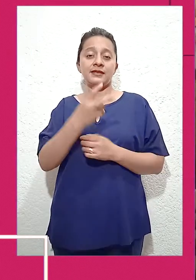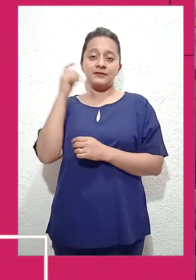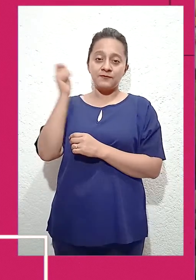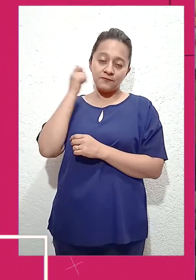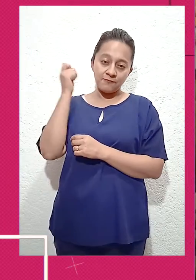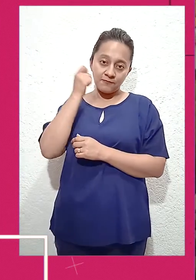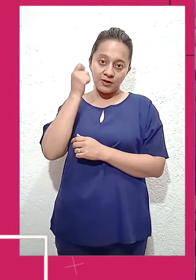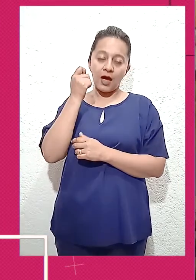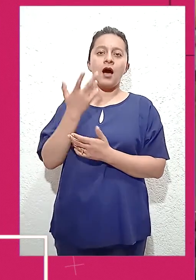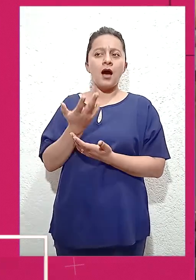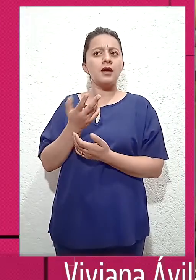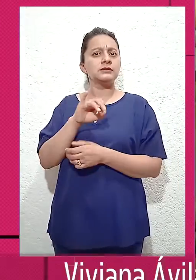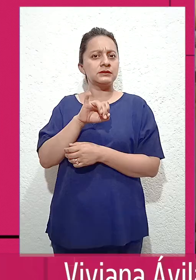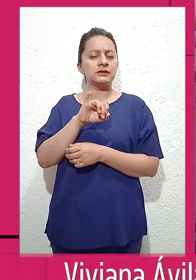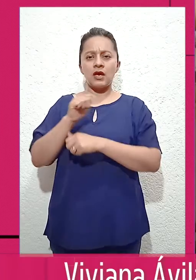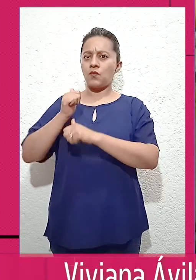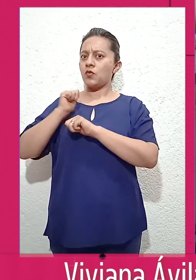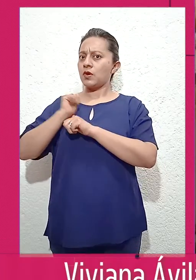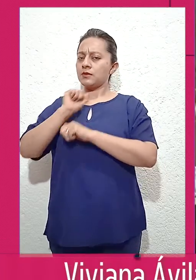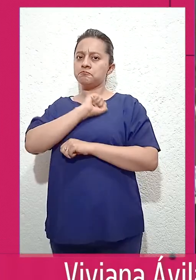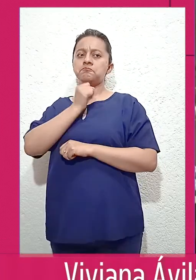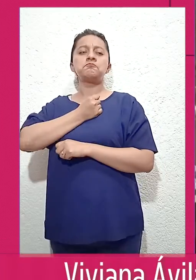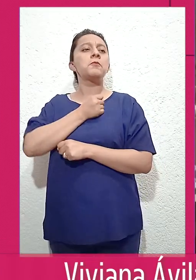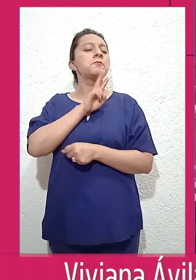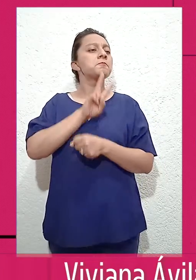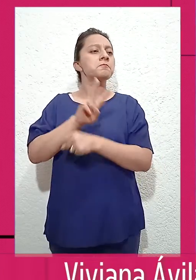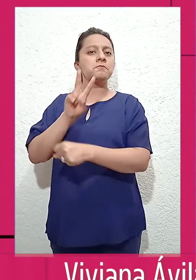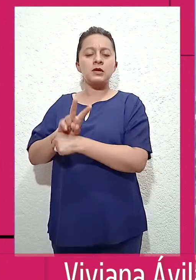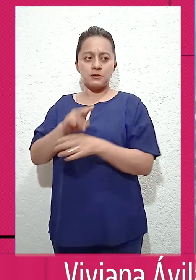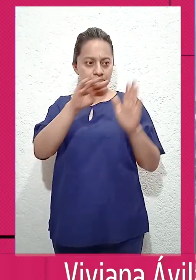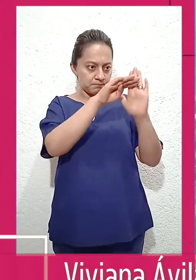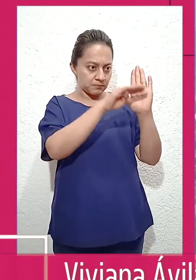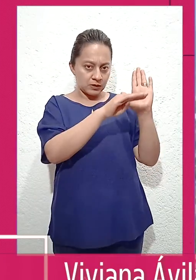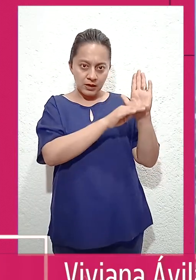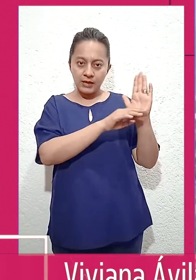Imágenes de Manuel Tobar, Viviana Ávila, Noticias RTQ.